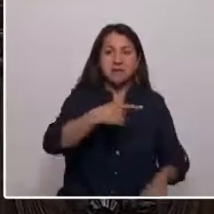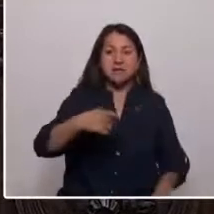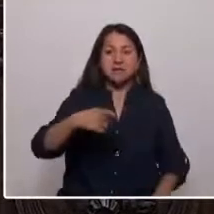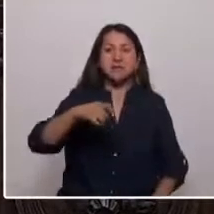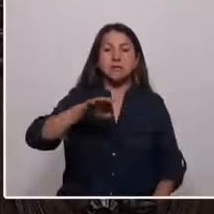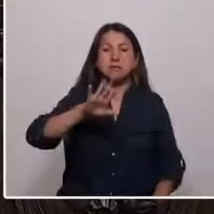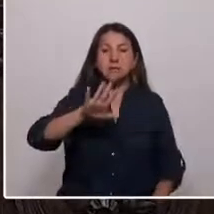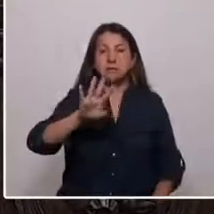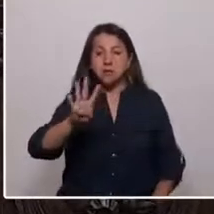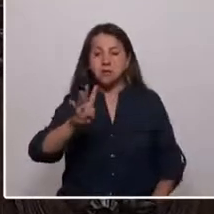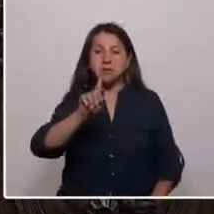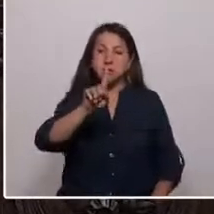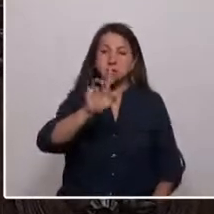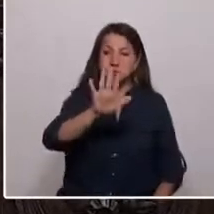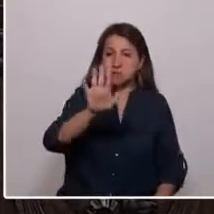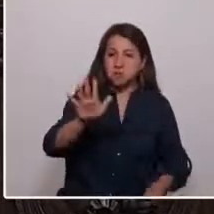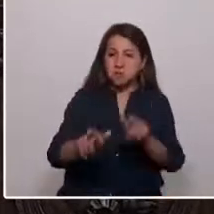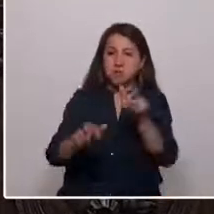155 personas.